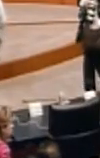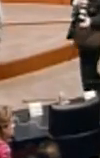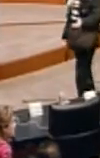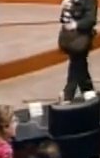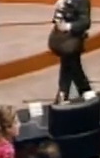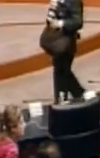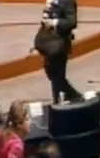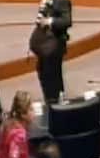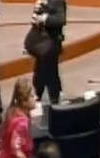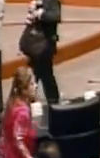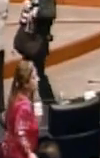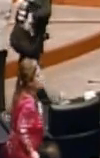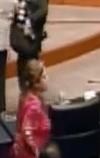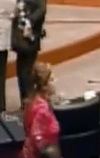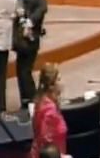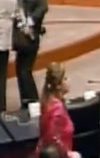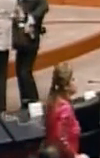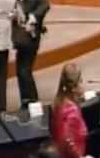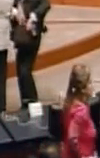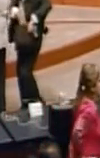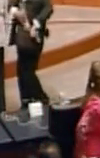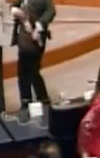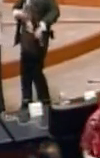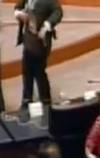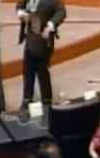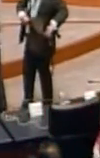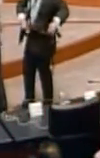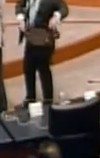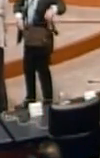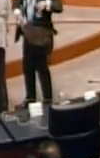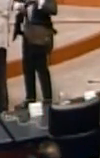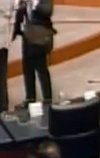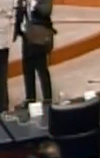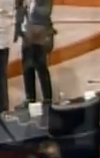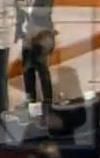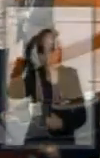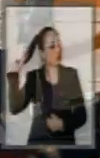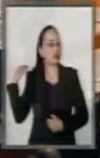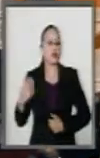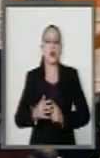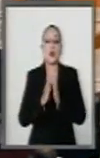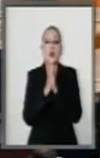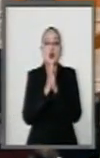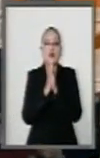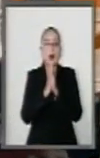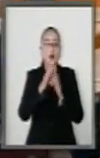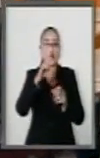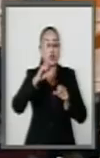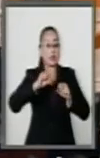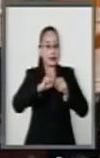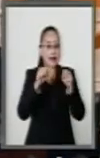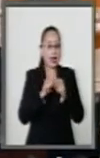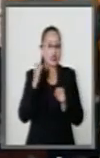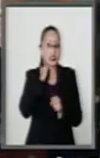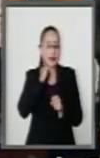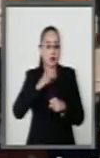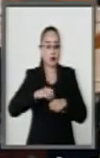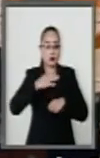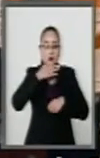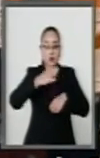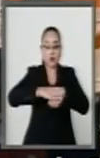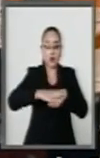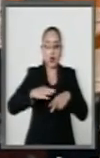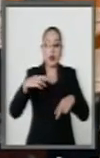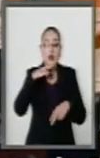Ruego a los señores senadores y senadoras no se retiren del salón de sesiones porque en breve tomaremos otra